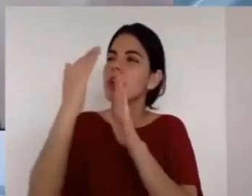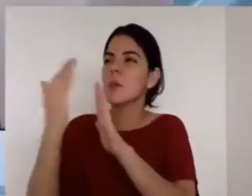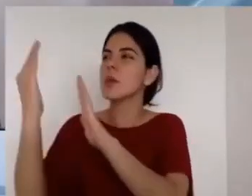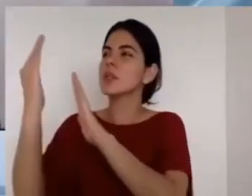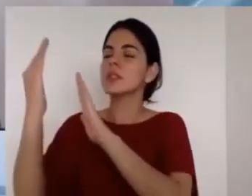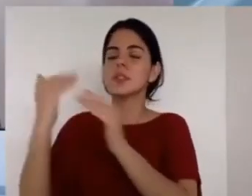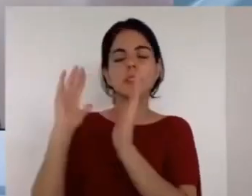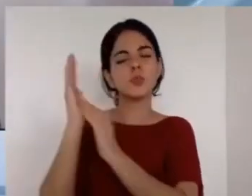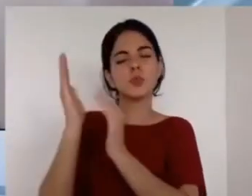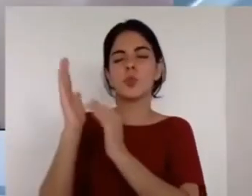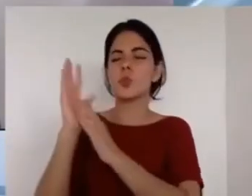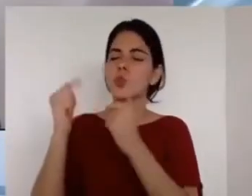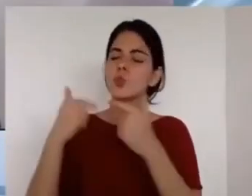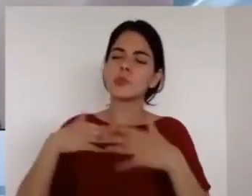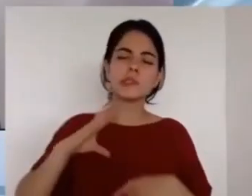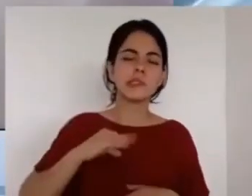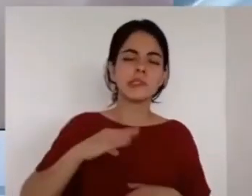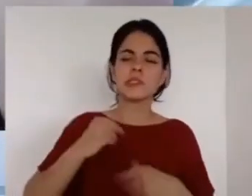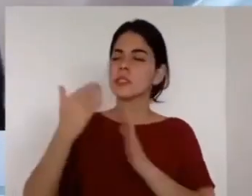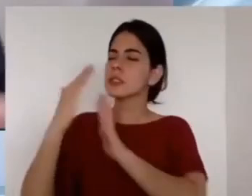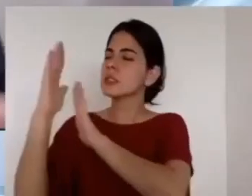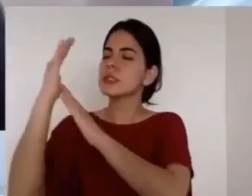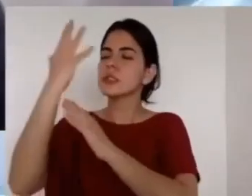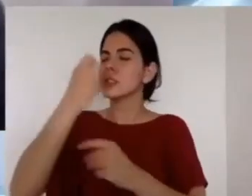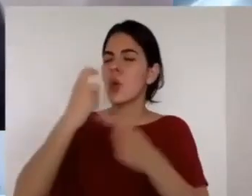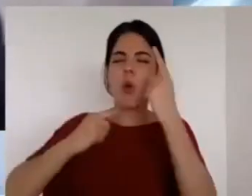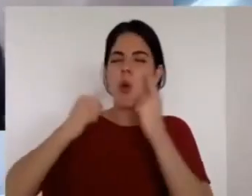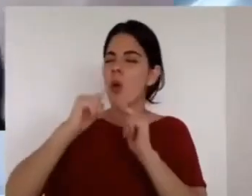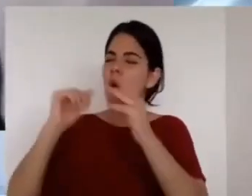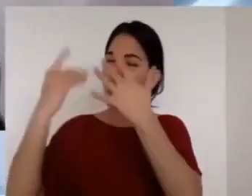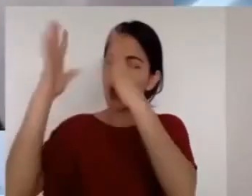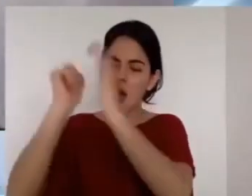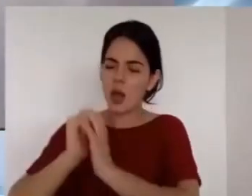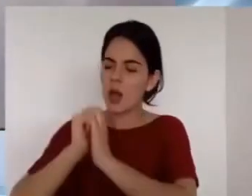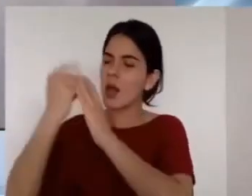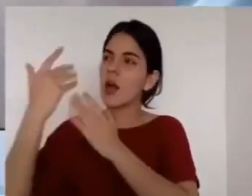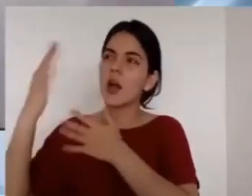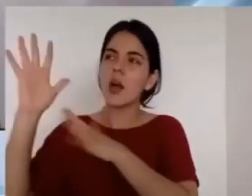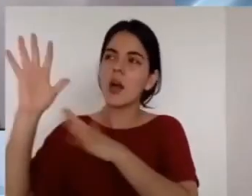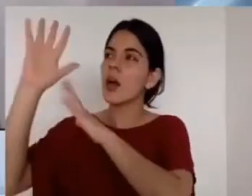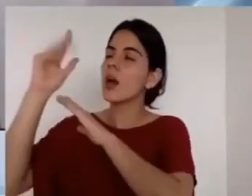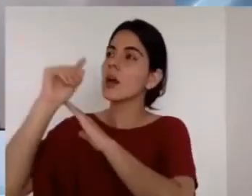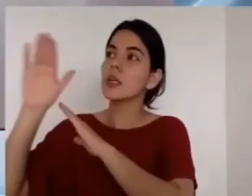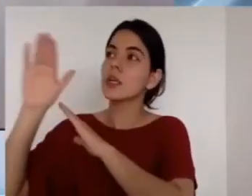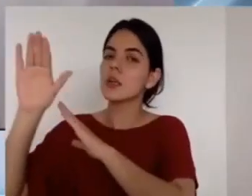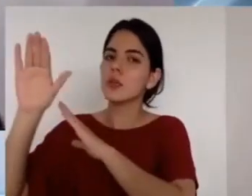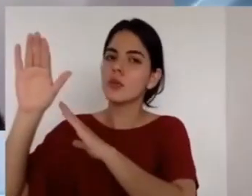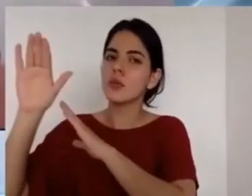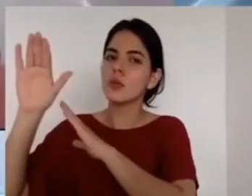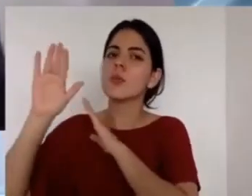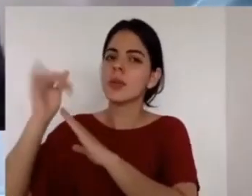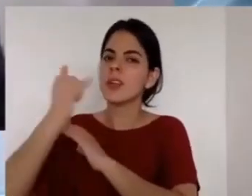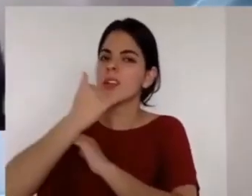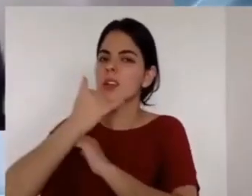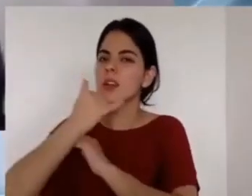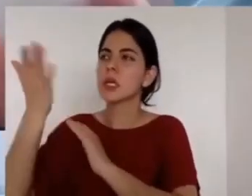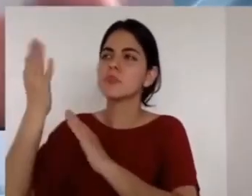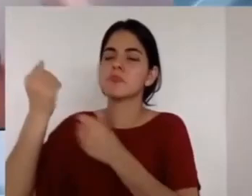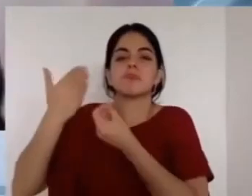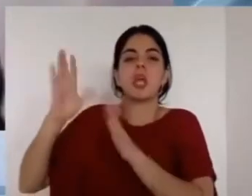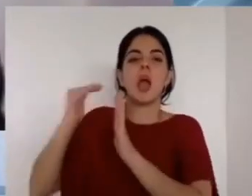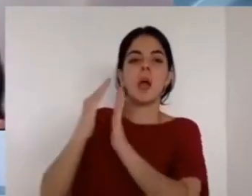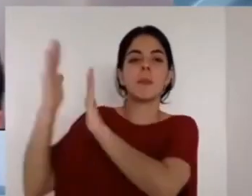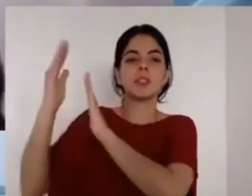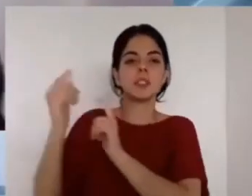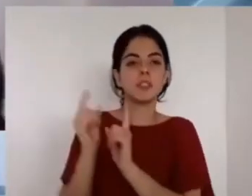veces nosotros oramos para entrar a la presencia del Señor pero él quiere algo mejor él quiere